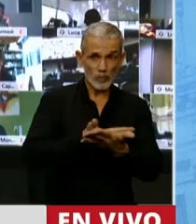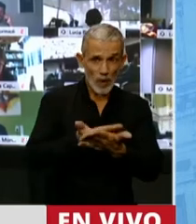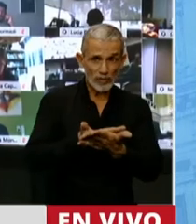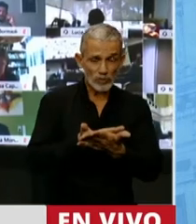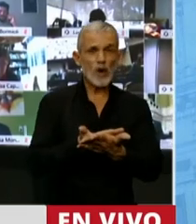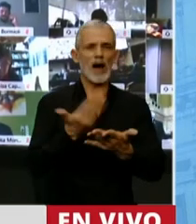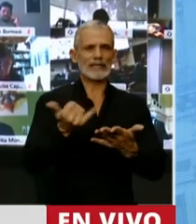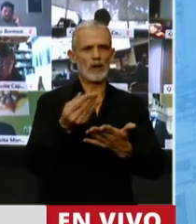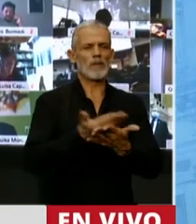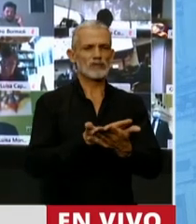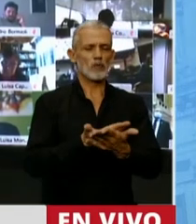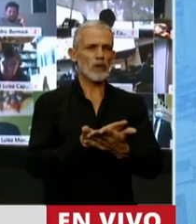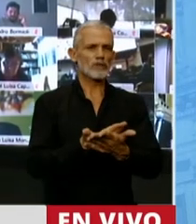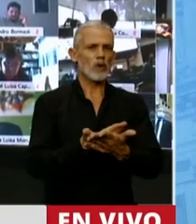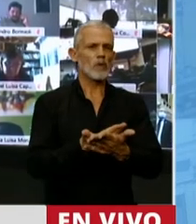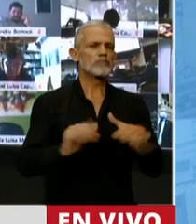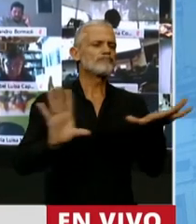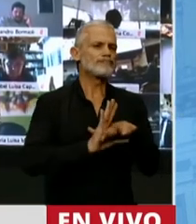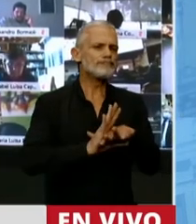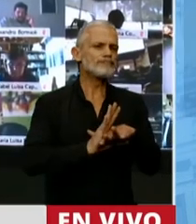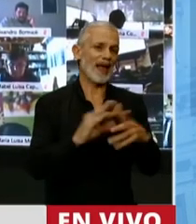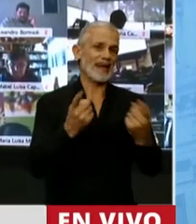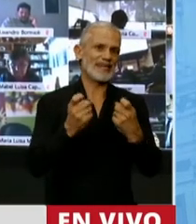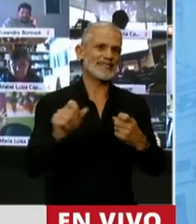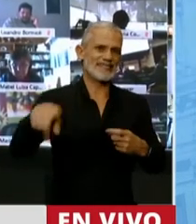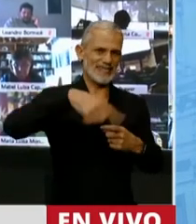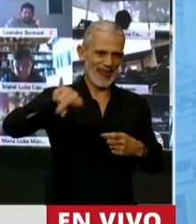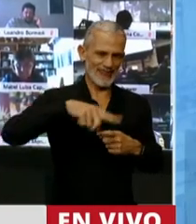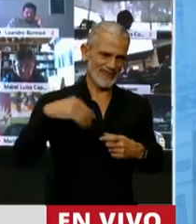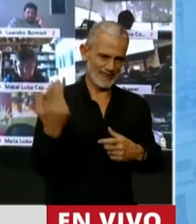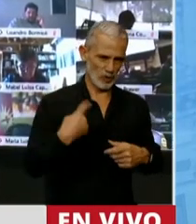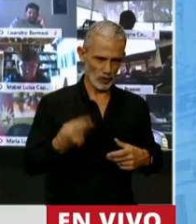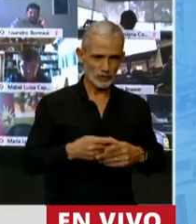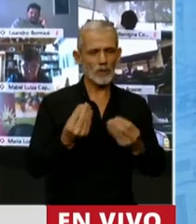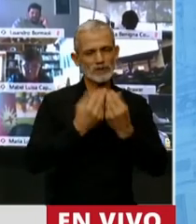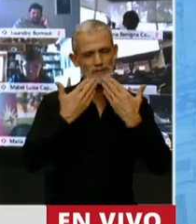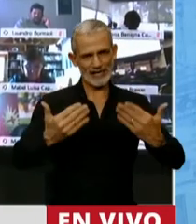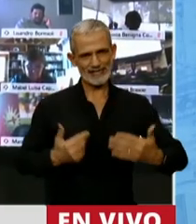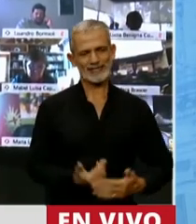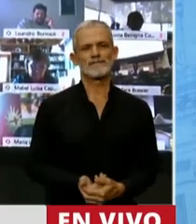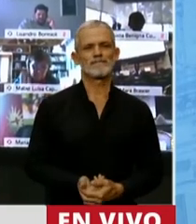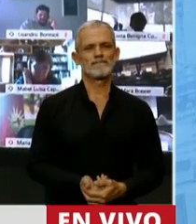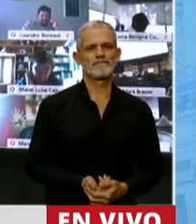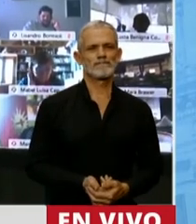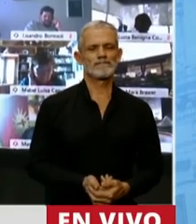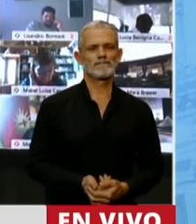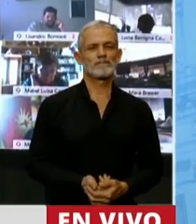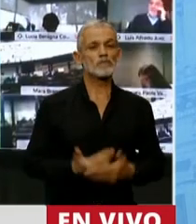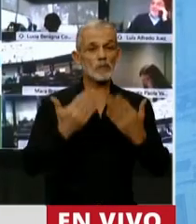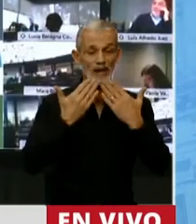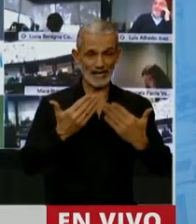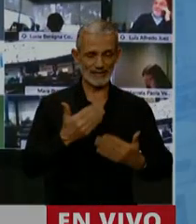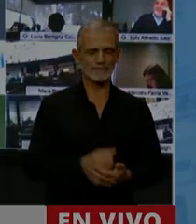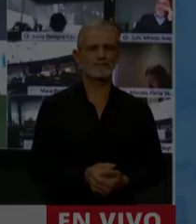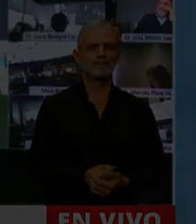un presupuesto más acorde a las necesidades que nos inquietan. Muchísimas gracias. Gracias,